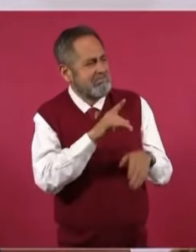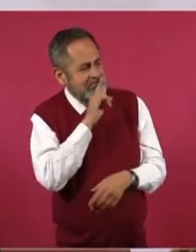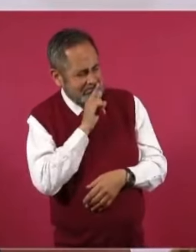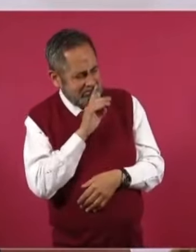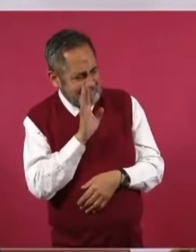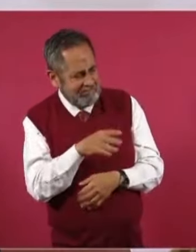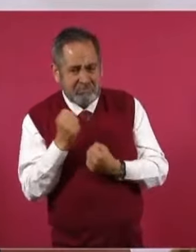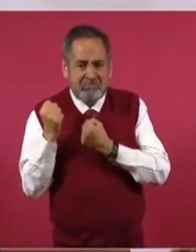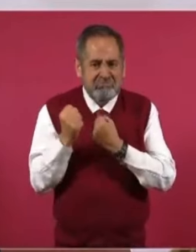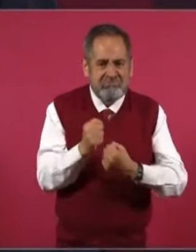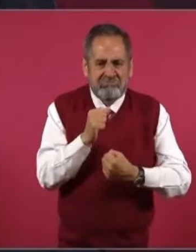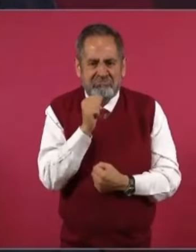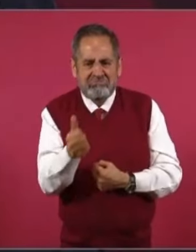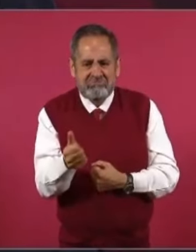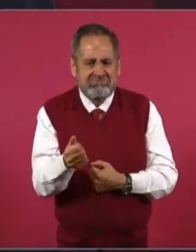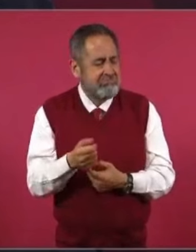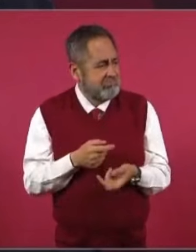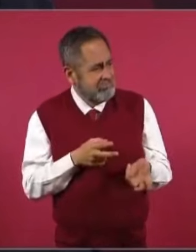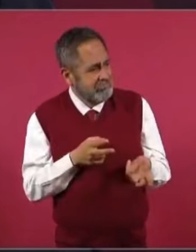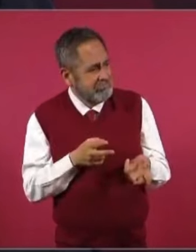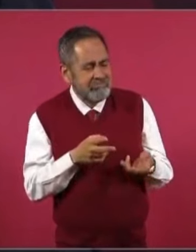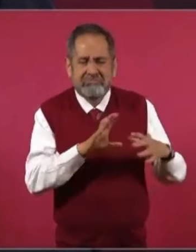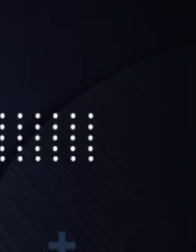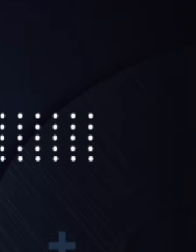conservadores.